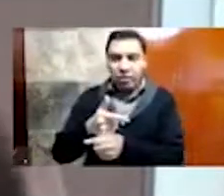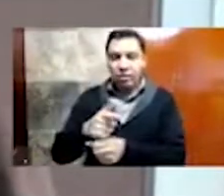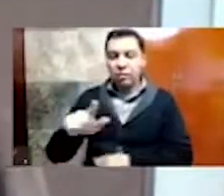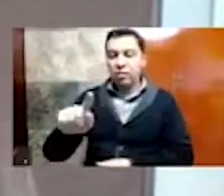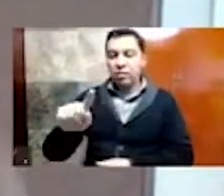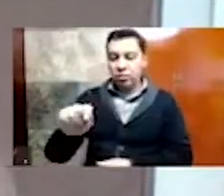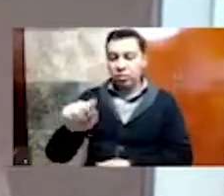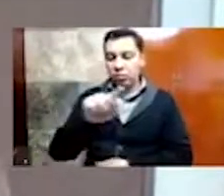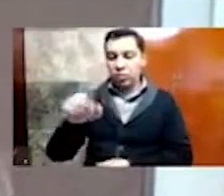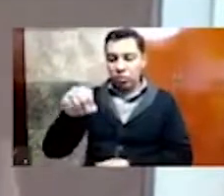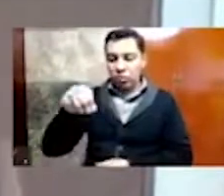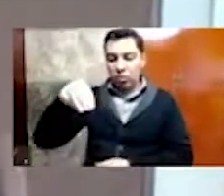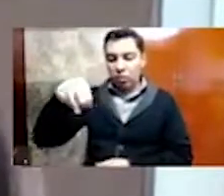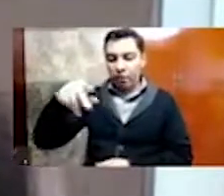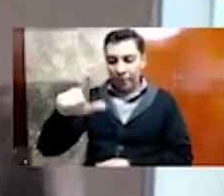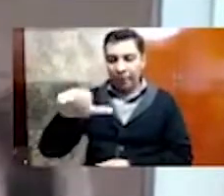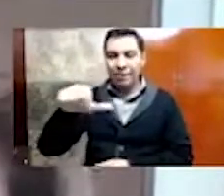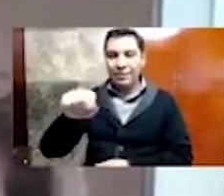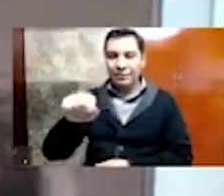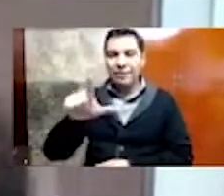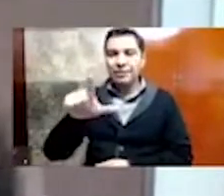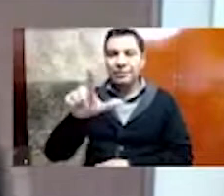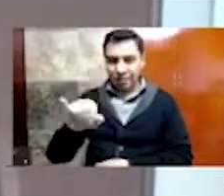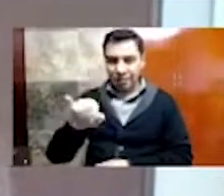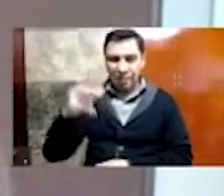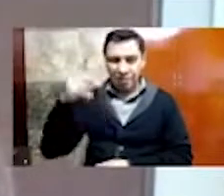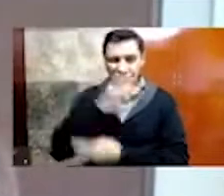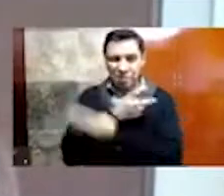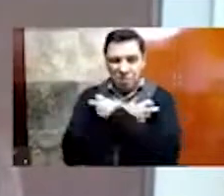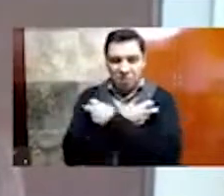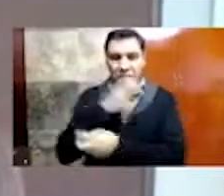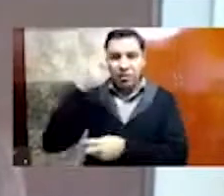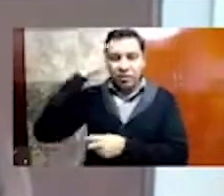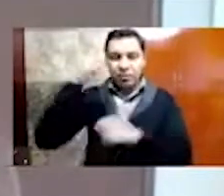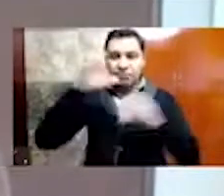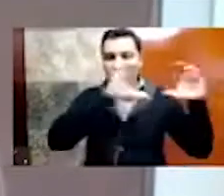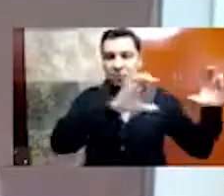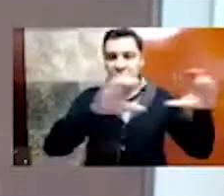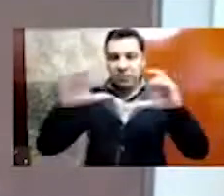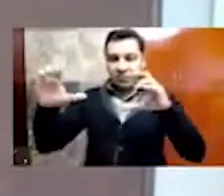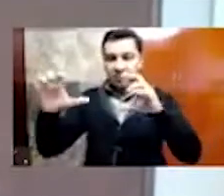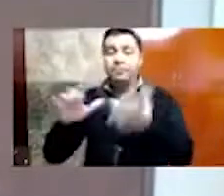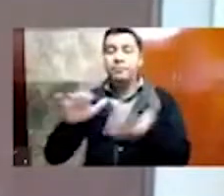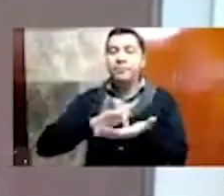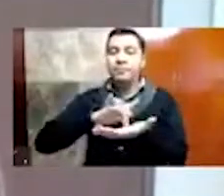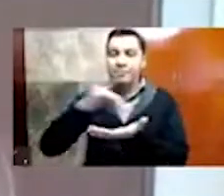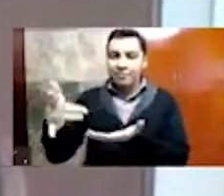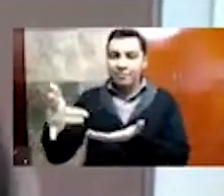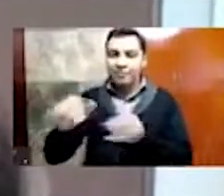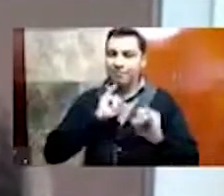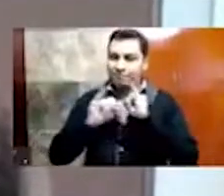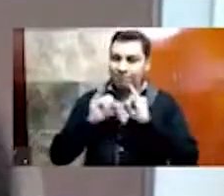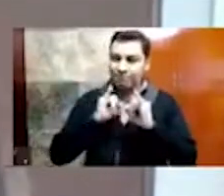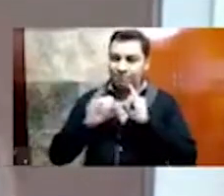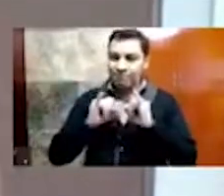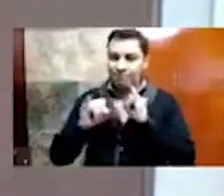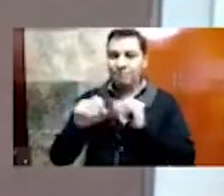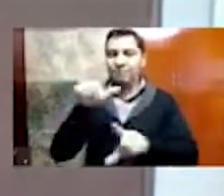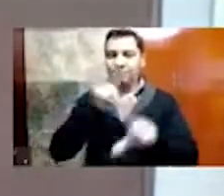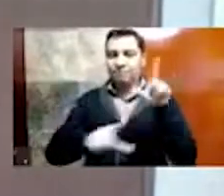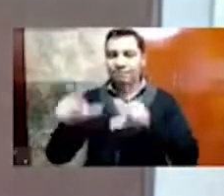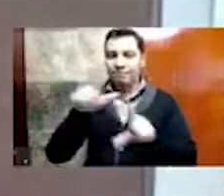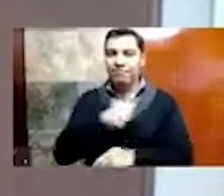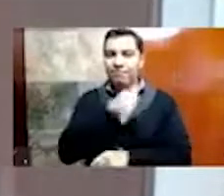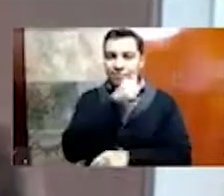sin más preámbulos, simplemente agradecer también la traducción a la lengua de señas mexicanas que nos hace el día de hoy, Abraham